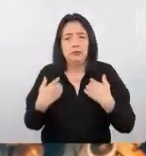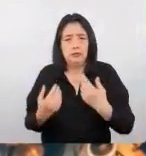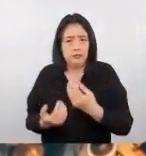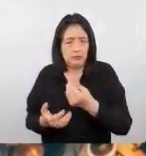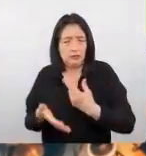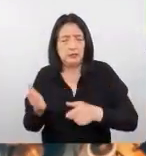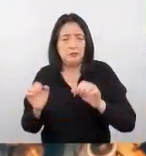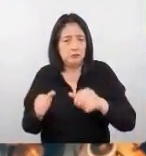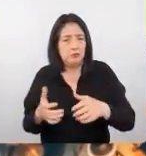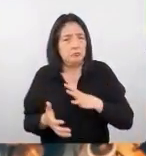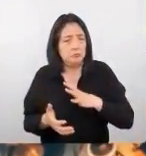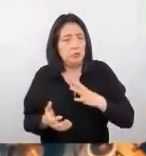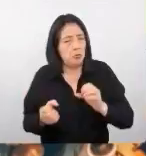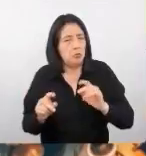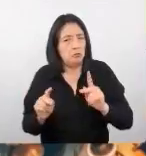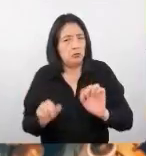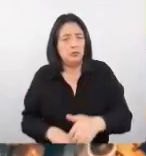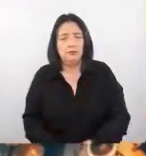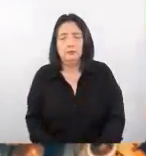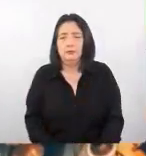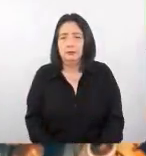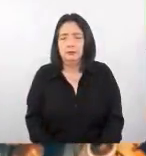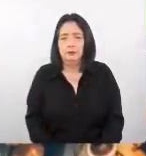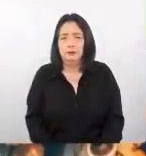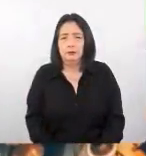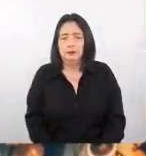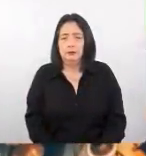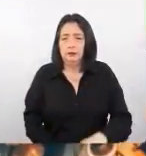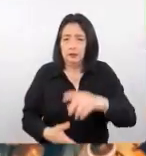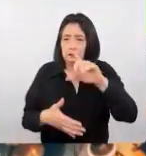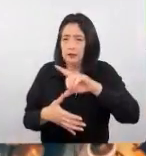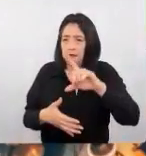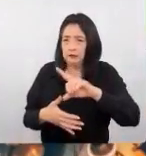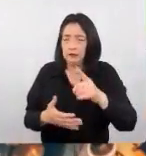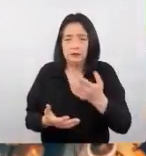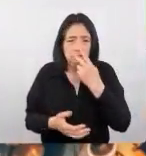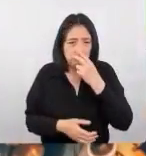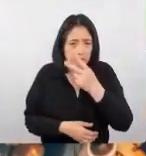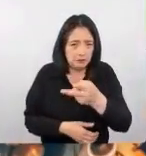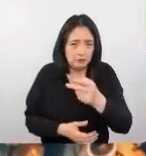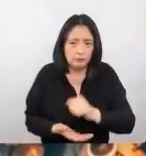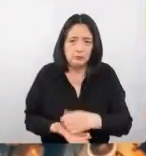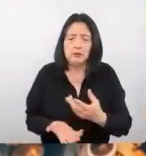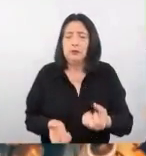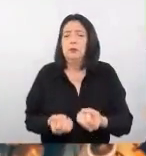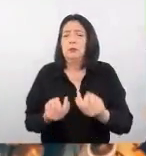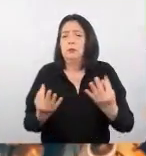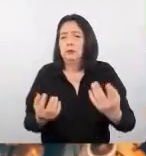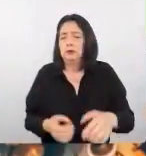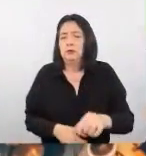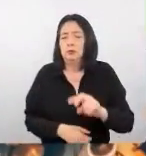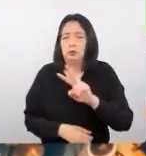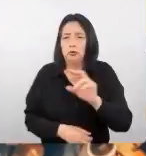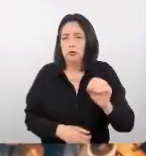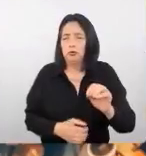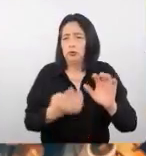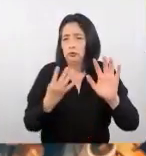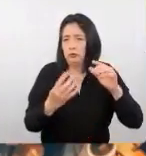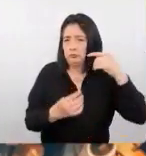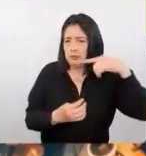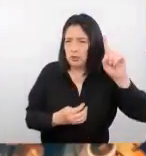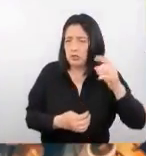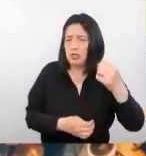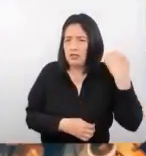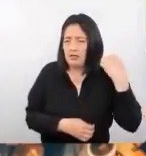nos da una gran oportunidad a Latinoamérica vamos a ver que son 209 millones de